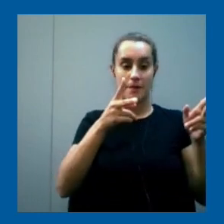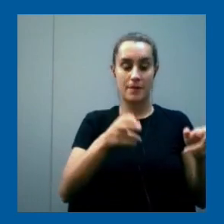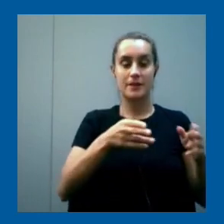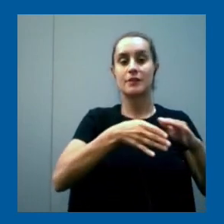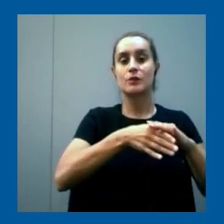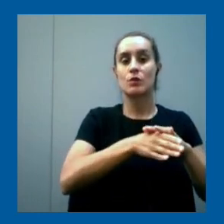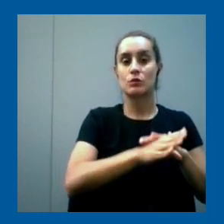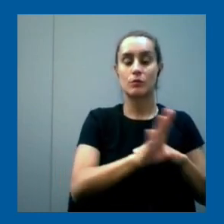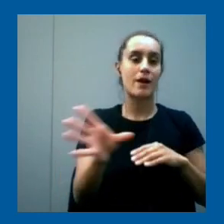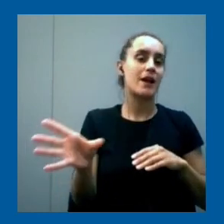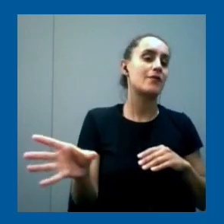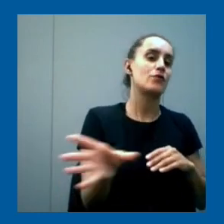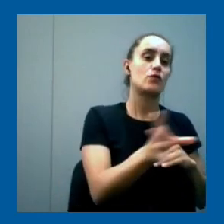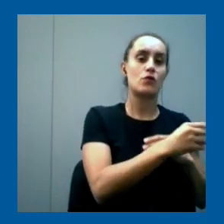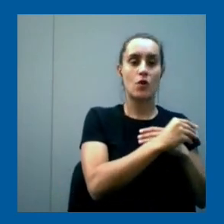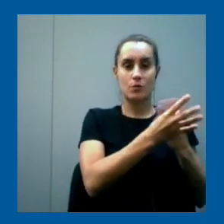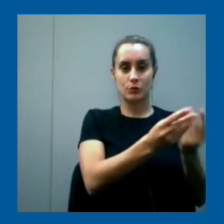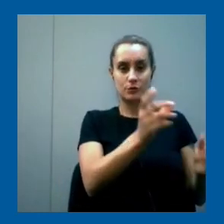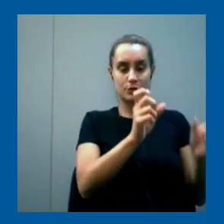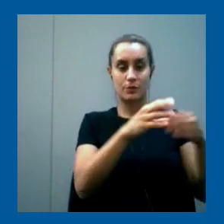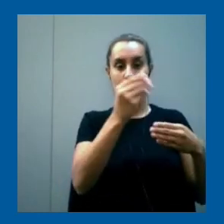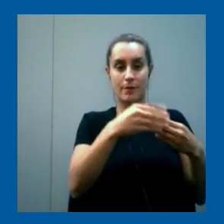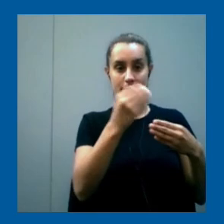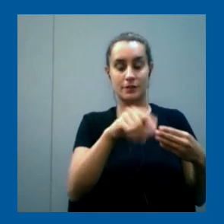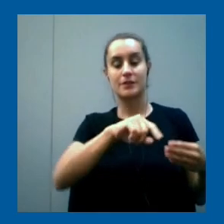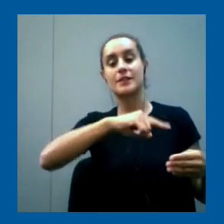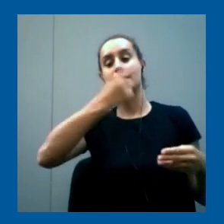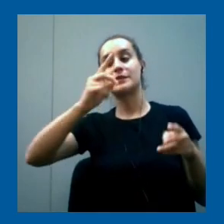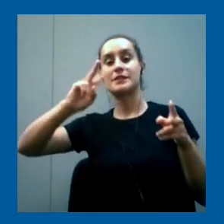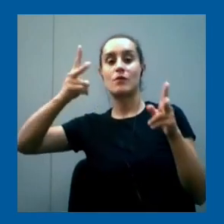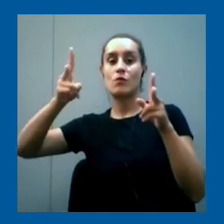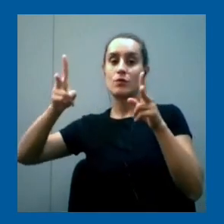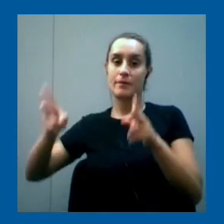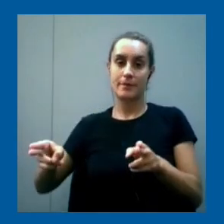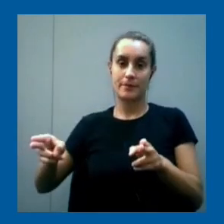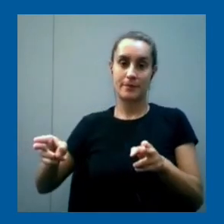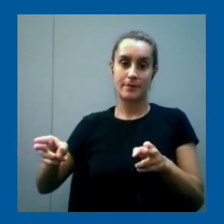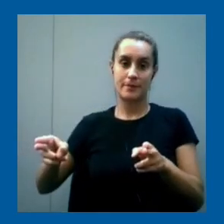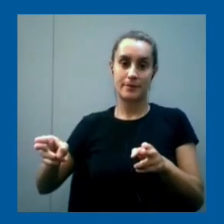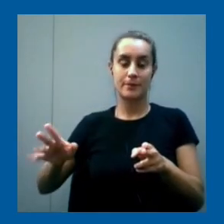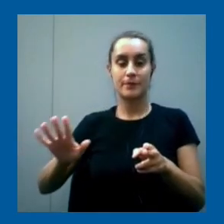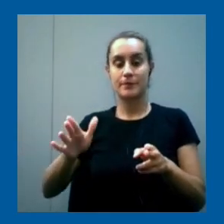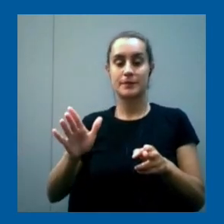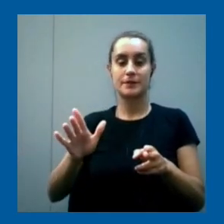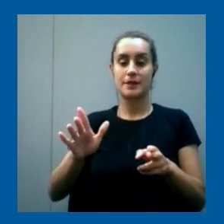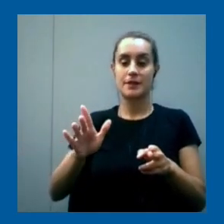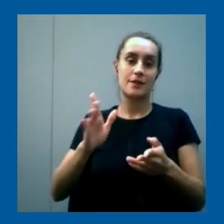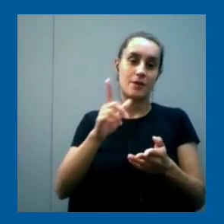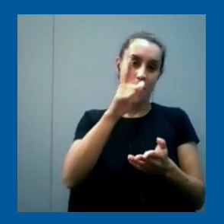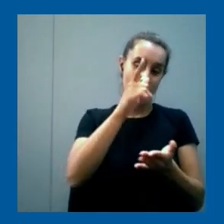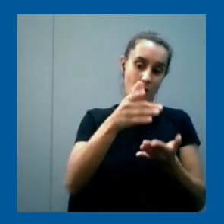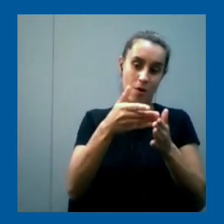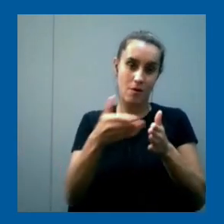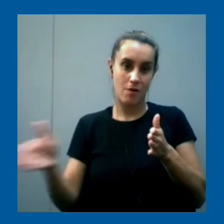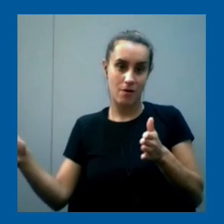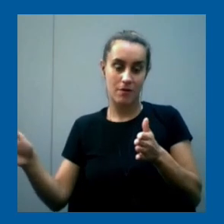todos los jóvenes de programación y después pasamos a una segunda parte en la segunda mitad del año donde el